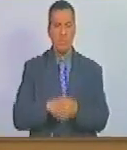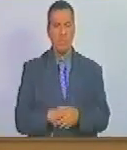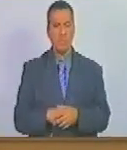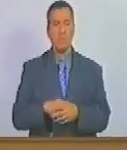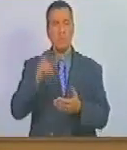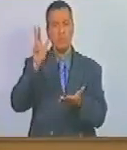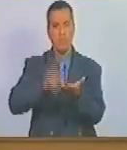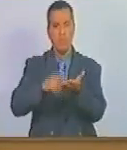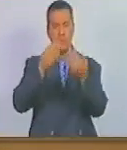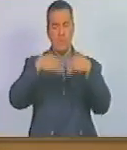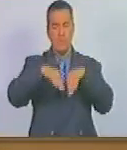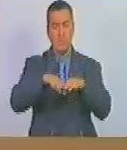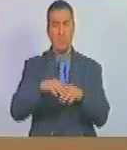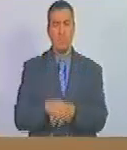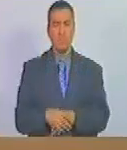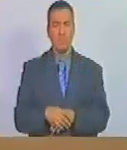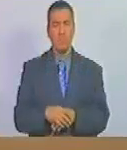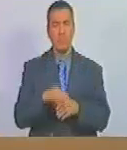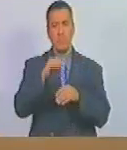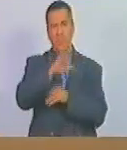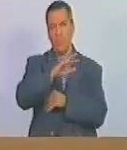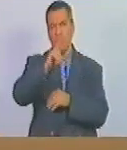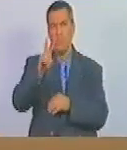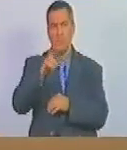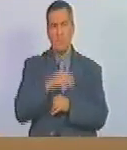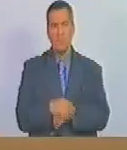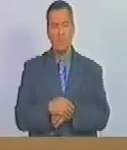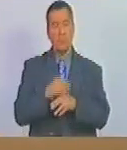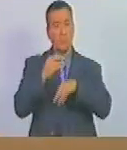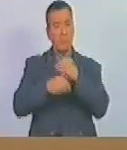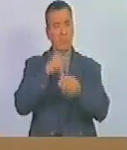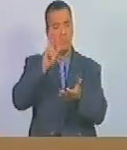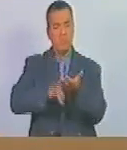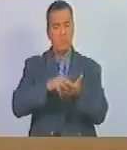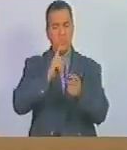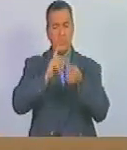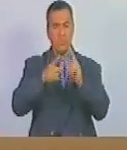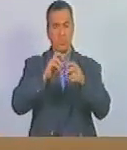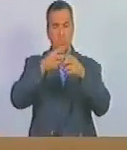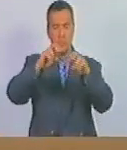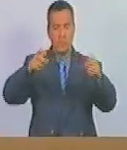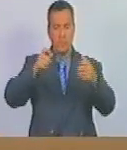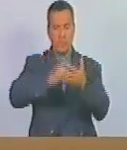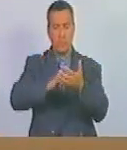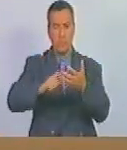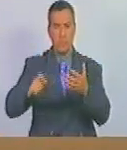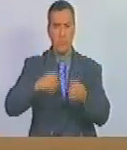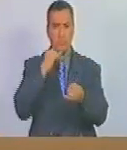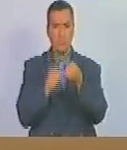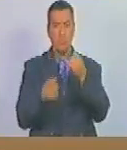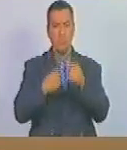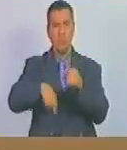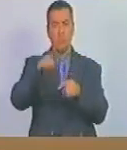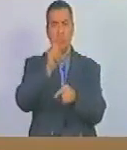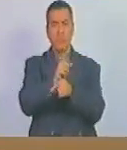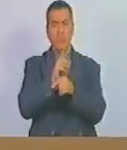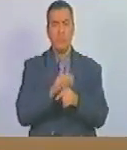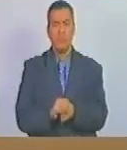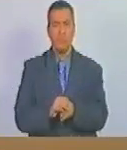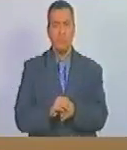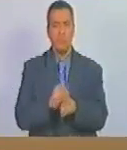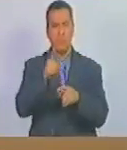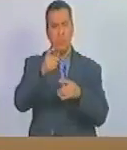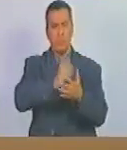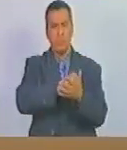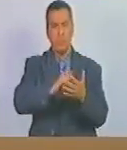aprobado siguiente quincuadésimo segundo se propone aprobar con modificación la disposición final única la cual